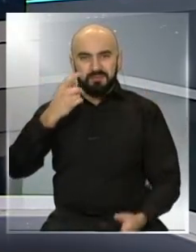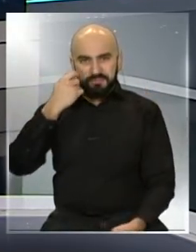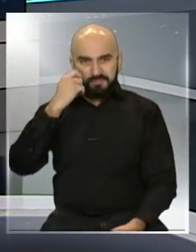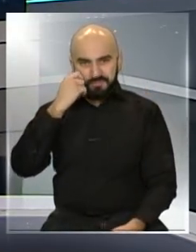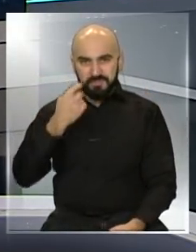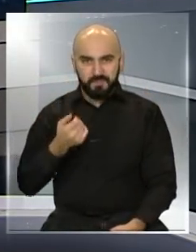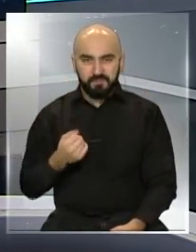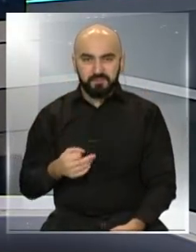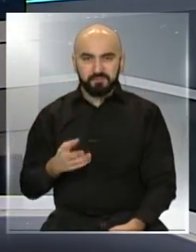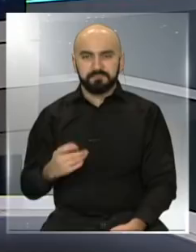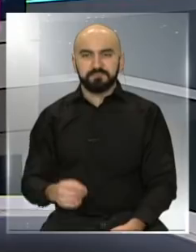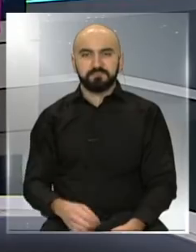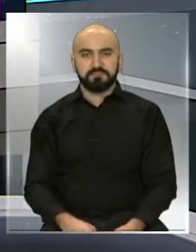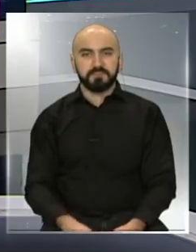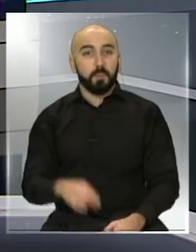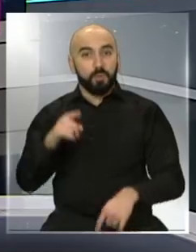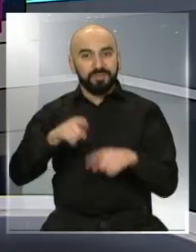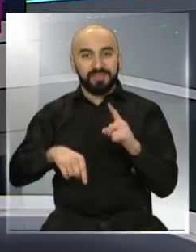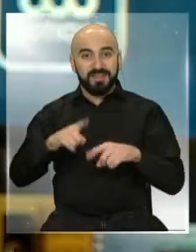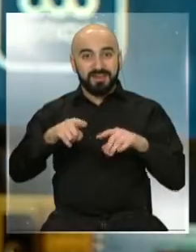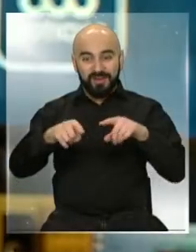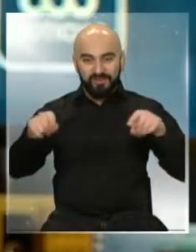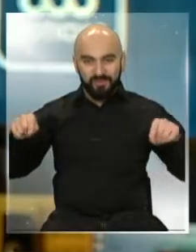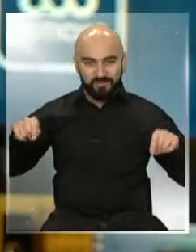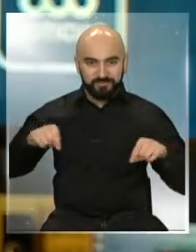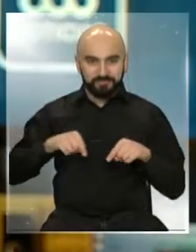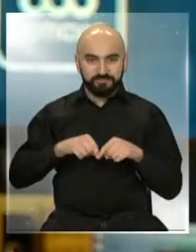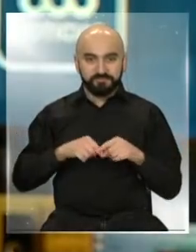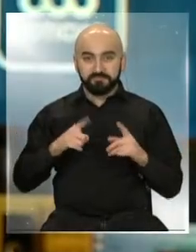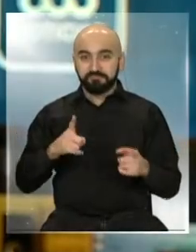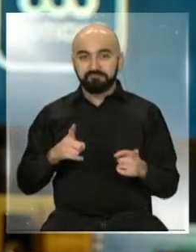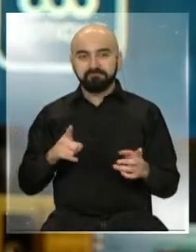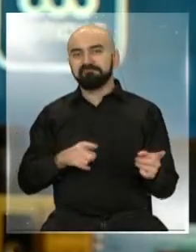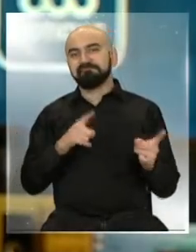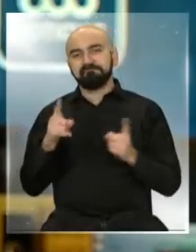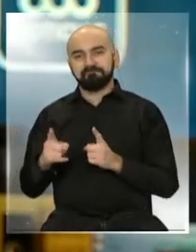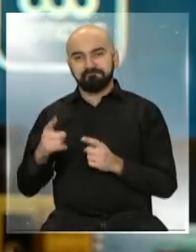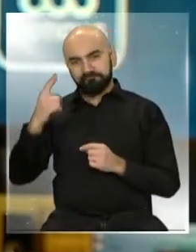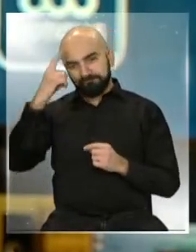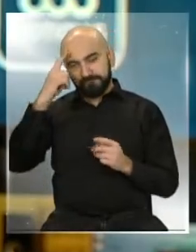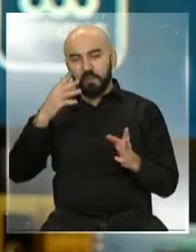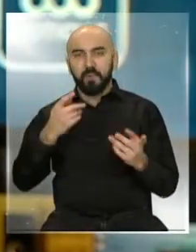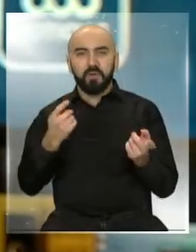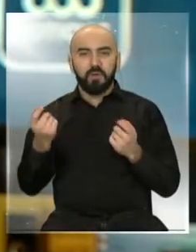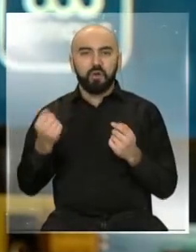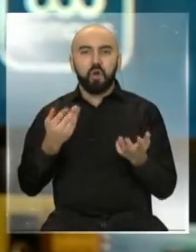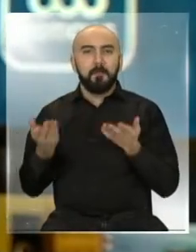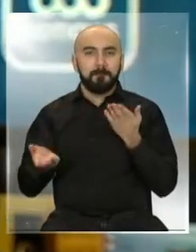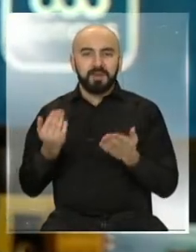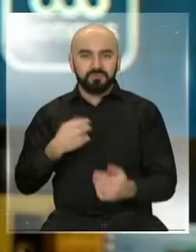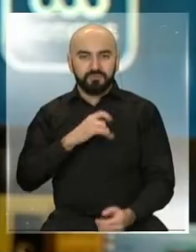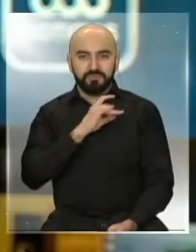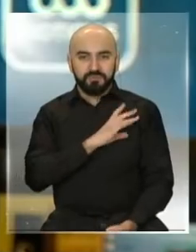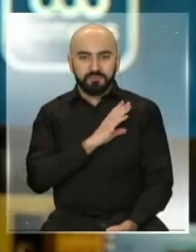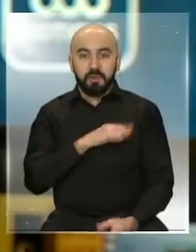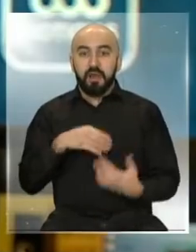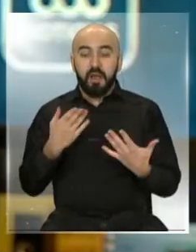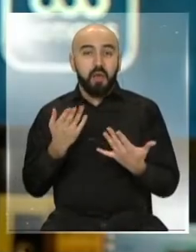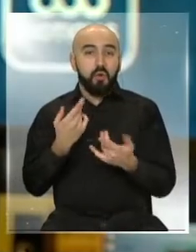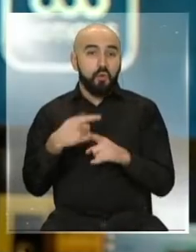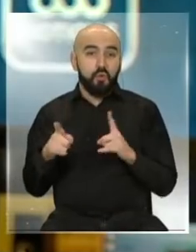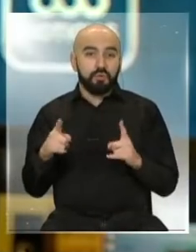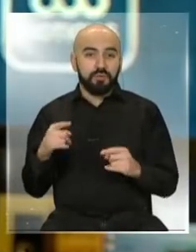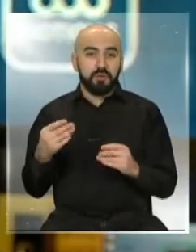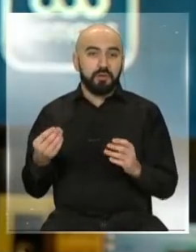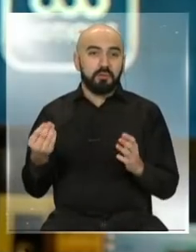la superficie que tiene ese Estado llevándolo a el chileno. Vamos con otras noticias que